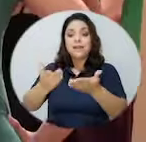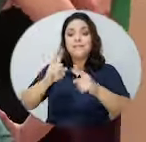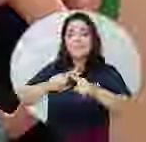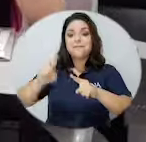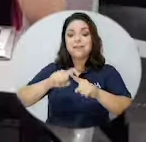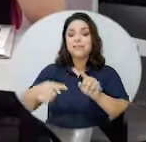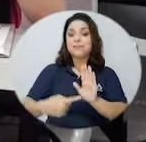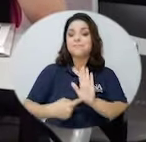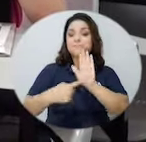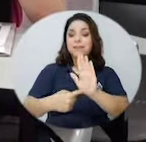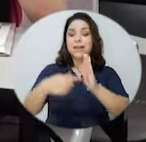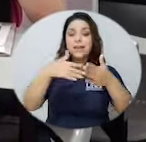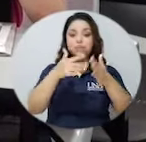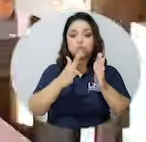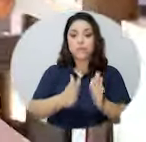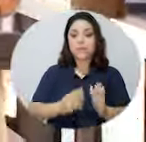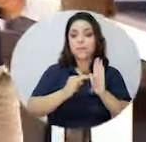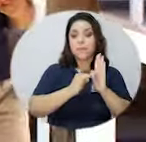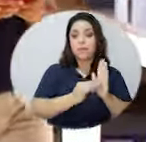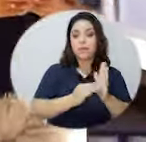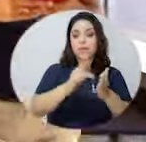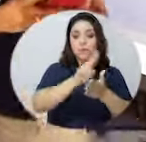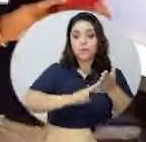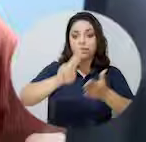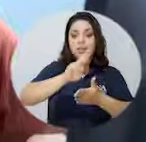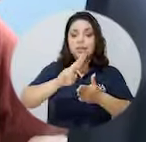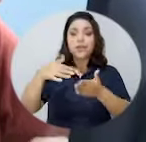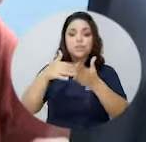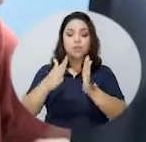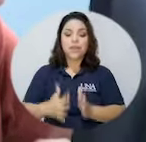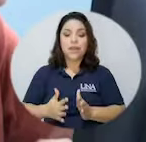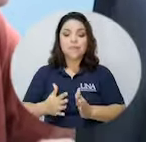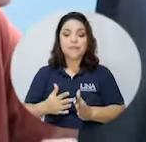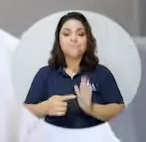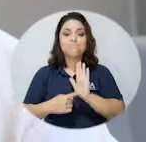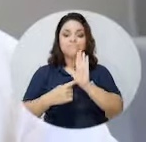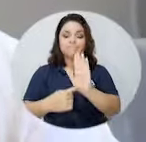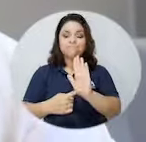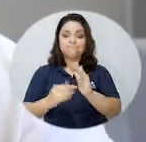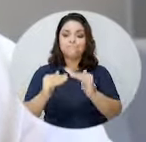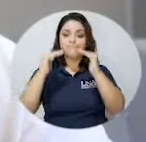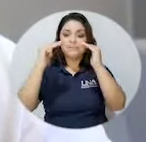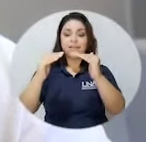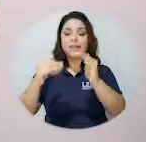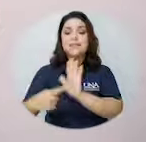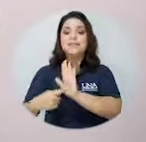estudiante modelo universitario, estudiante distinguido y distinción al mérito estudiantil.